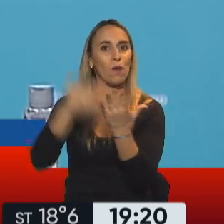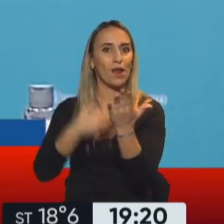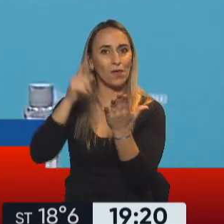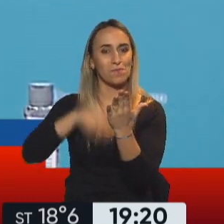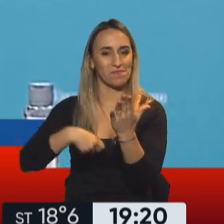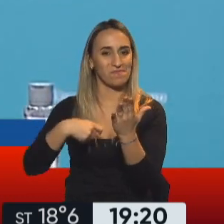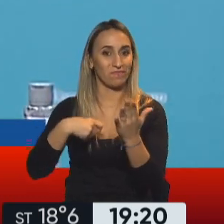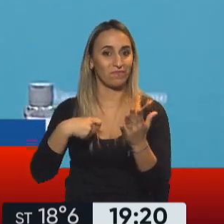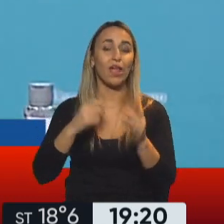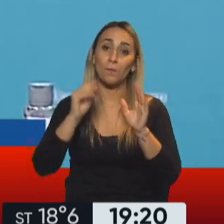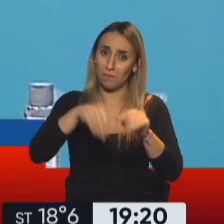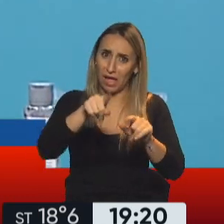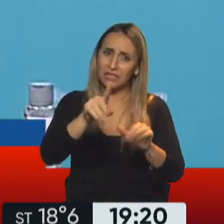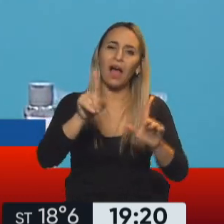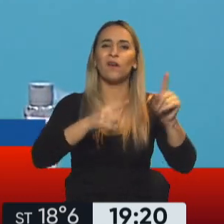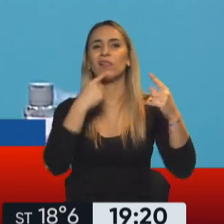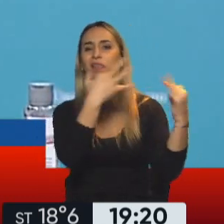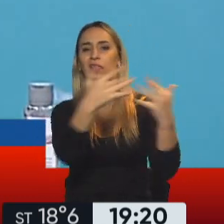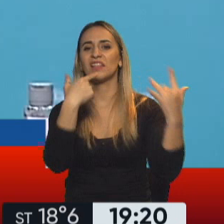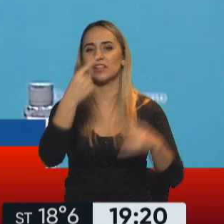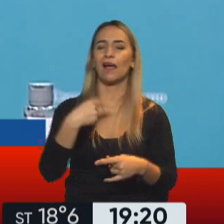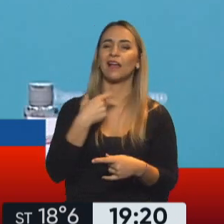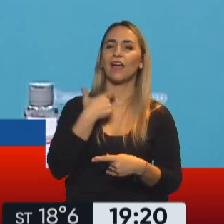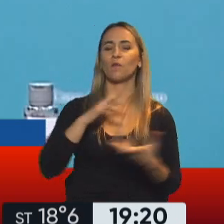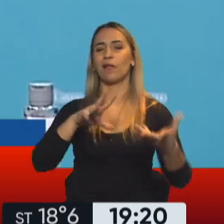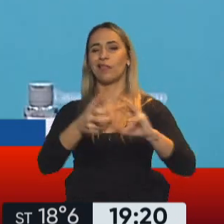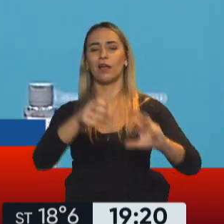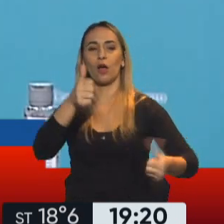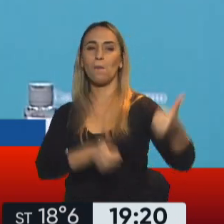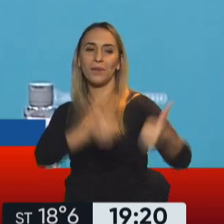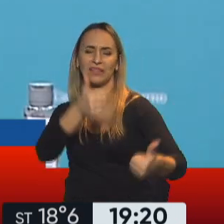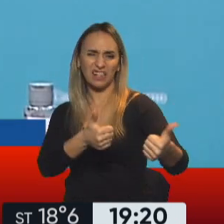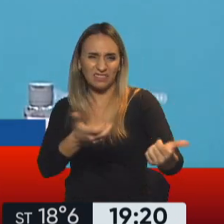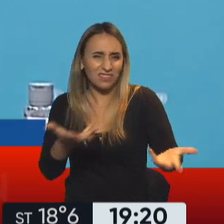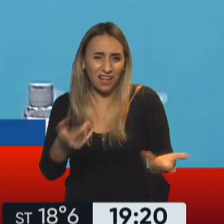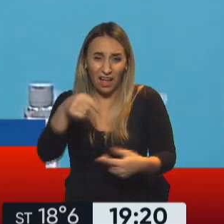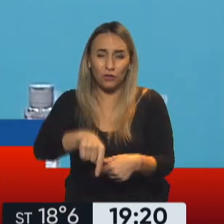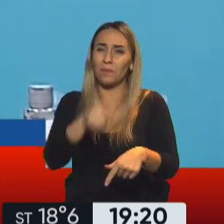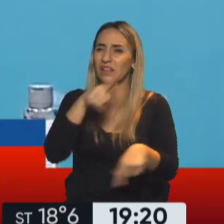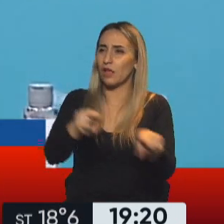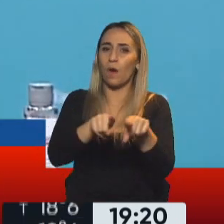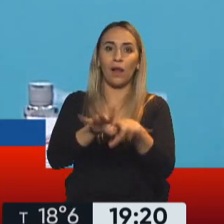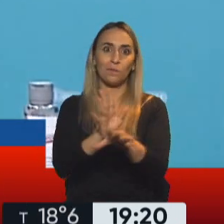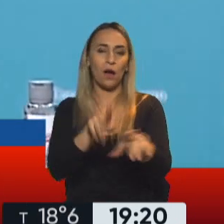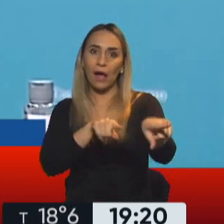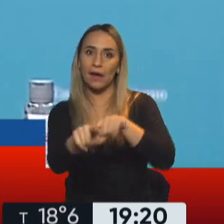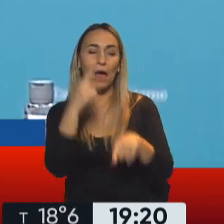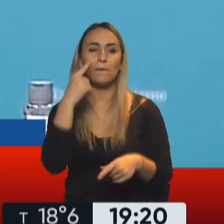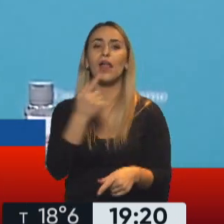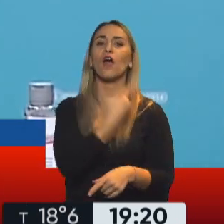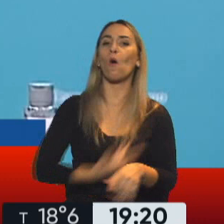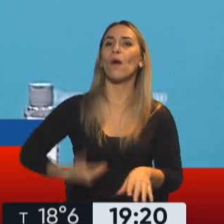también se ha utilizado para hacer daño, para generar una especie de competencia, como si esto fuera una carrera por conseguir vacunas de los